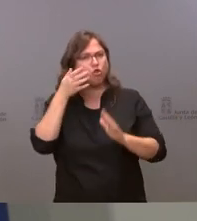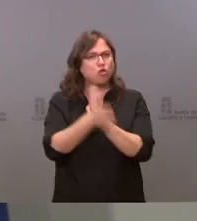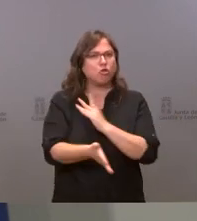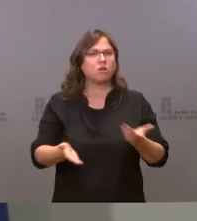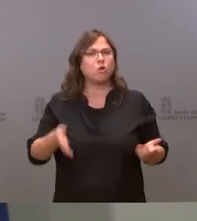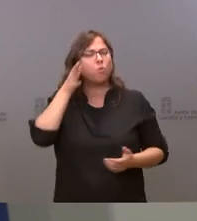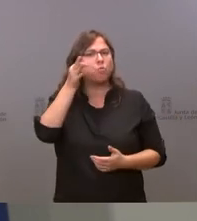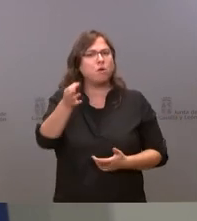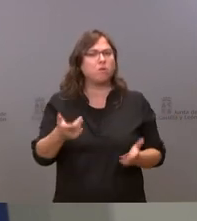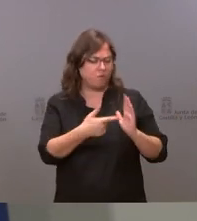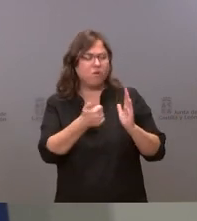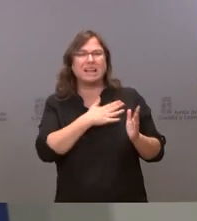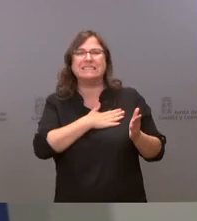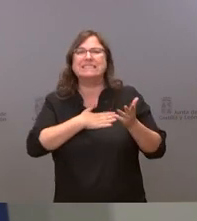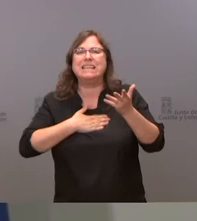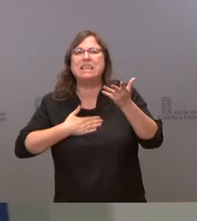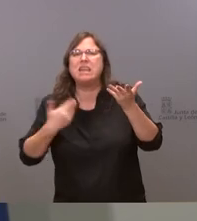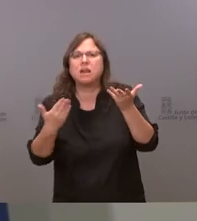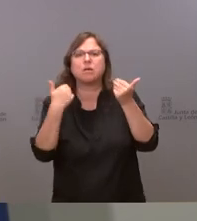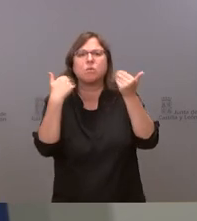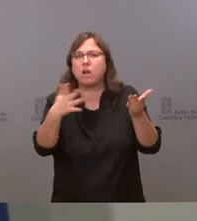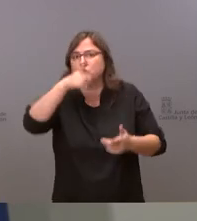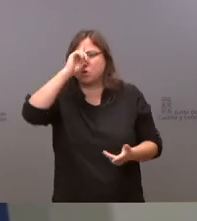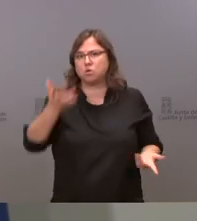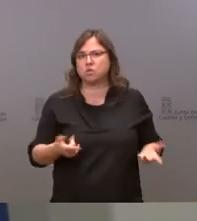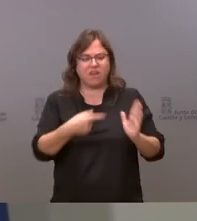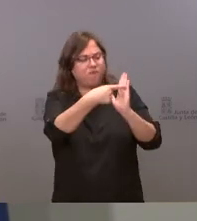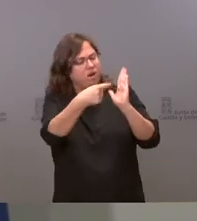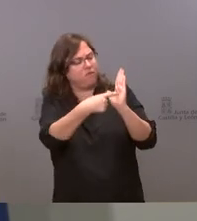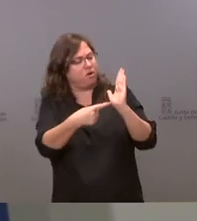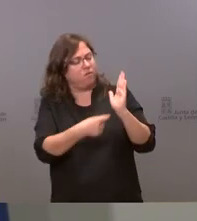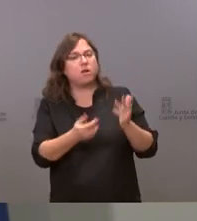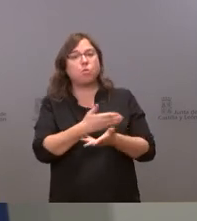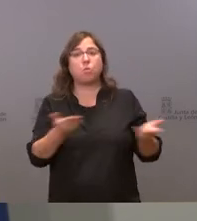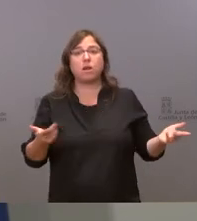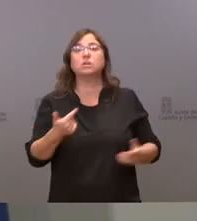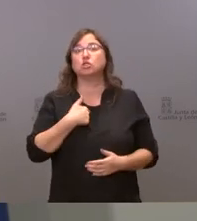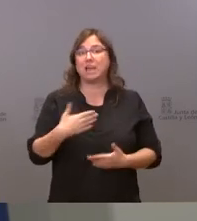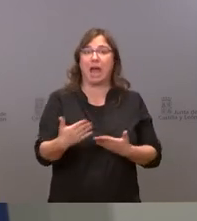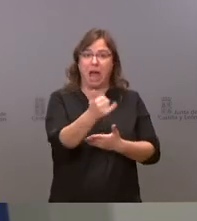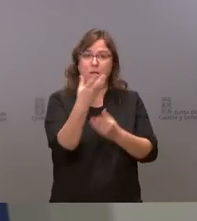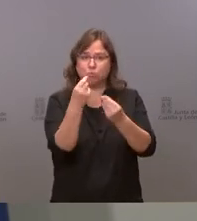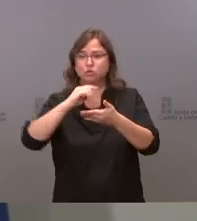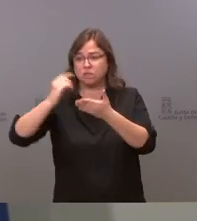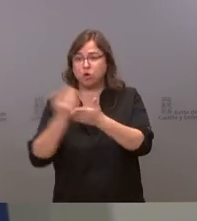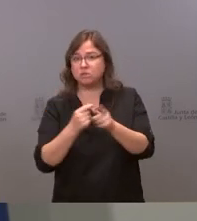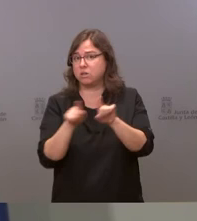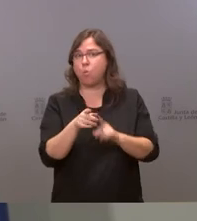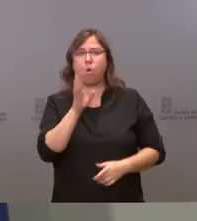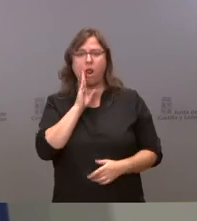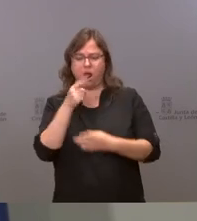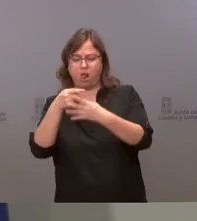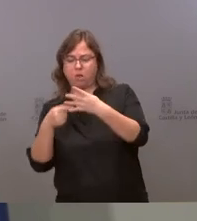nuestro medio rural es que no sé qué es lo que quiere que retire naturalmente que tiene muchas cosas tiene todas las cosas que tenía porque nosotros